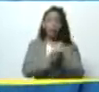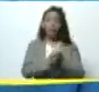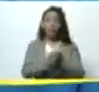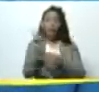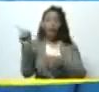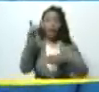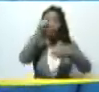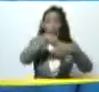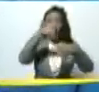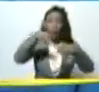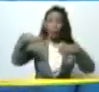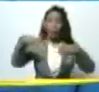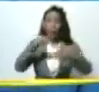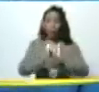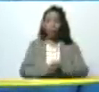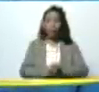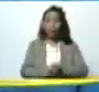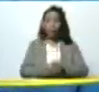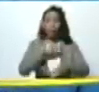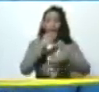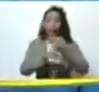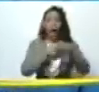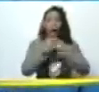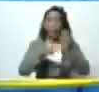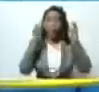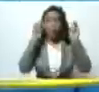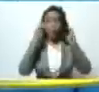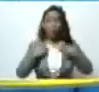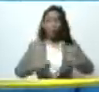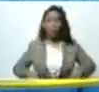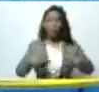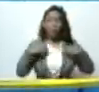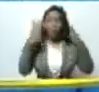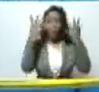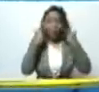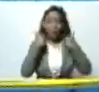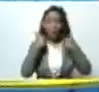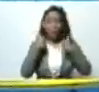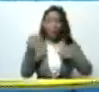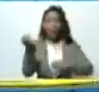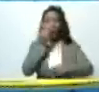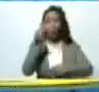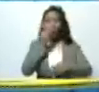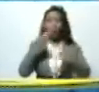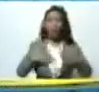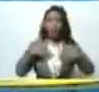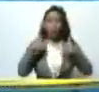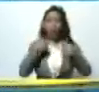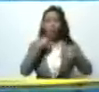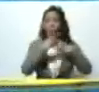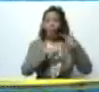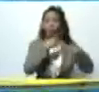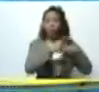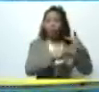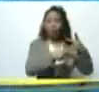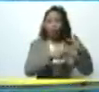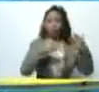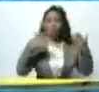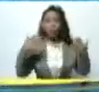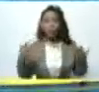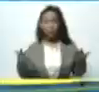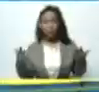cultivando algas algas para el consumo humano para el consumo animal para el consumo de la salud para la producción de